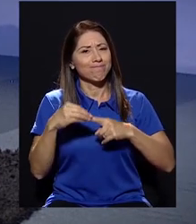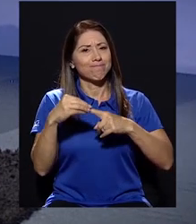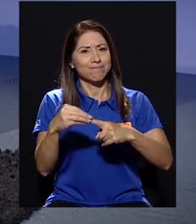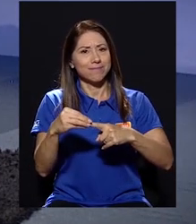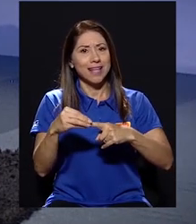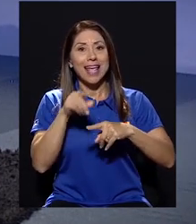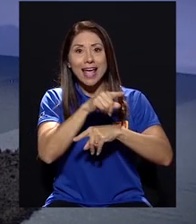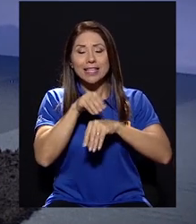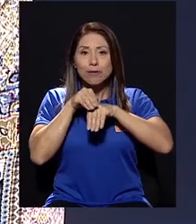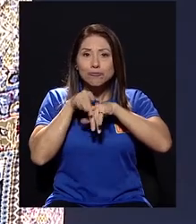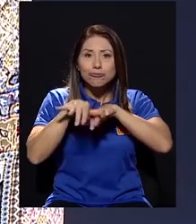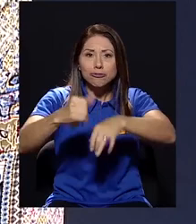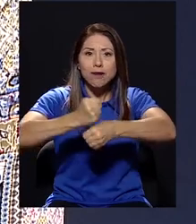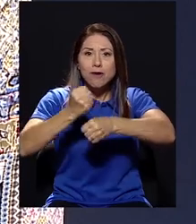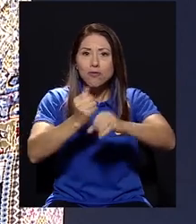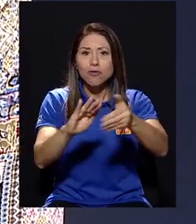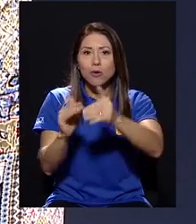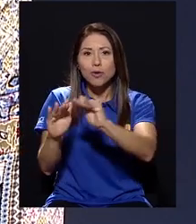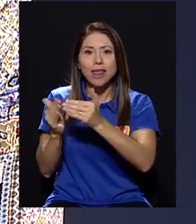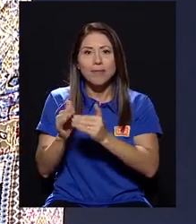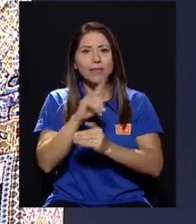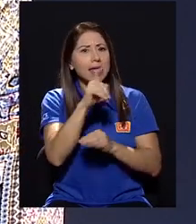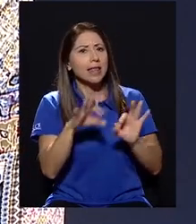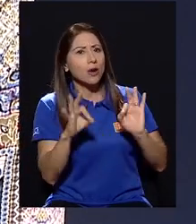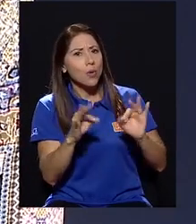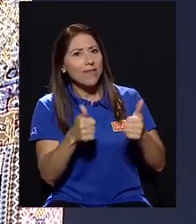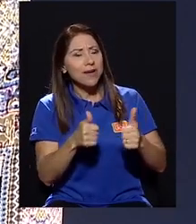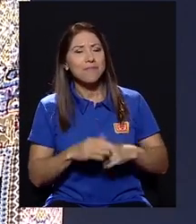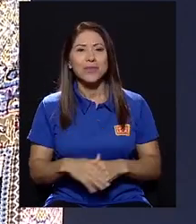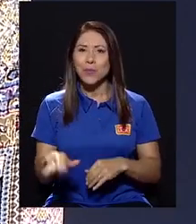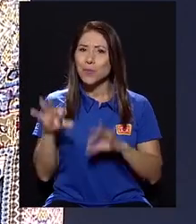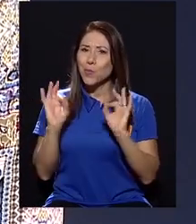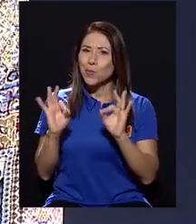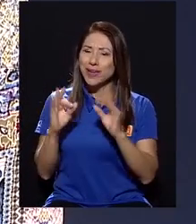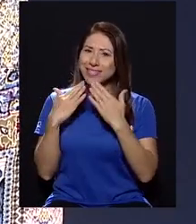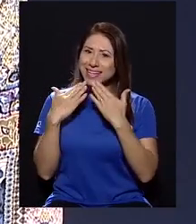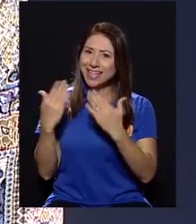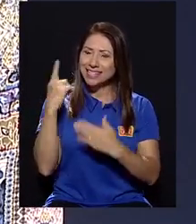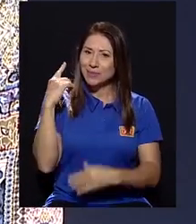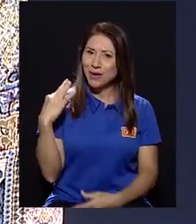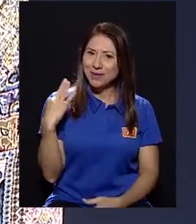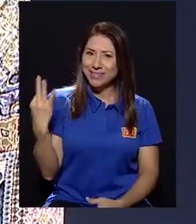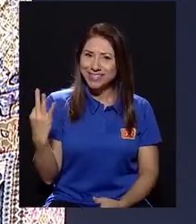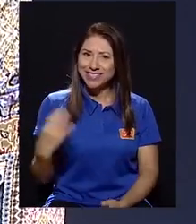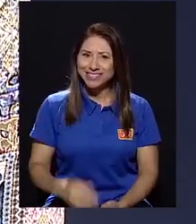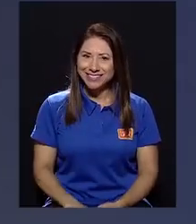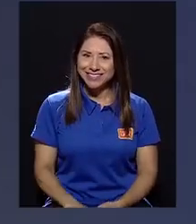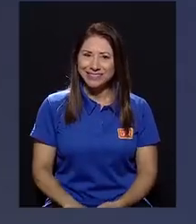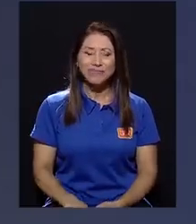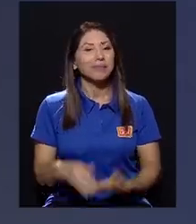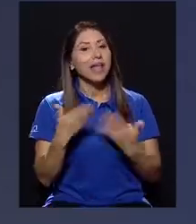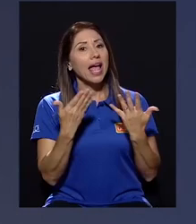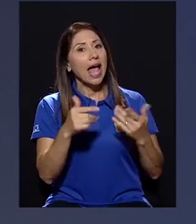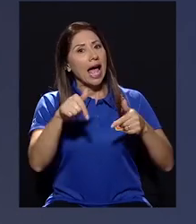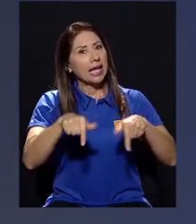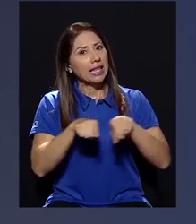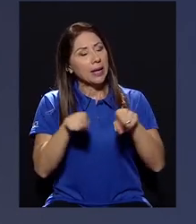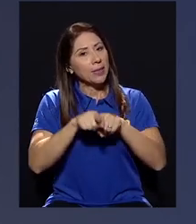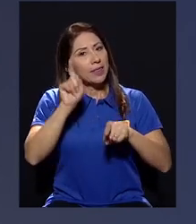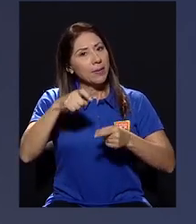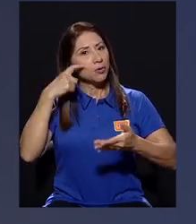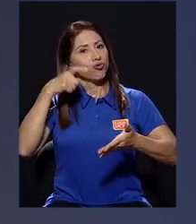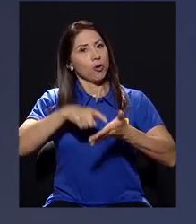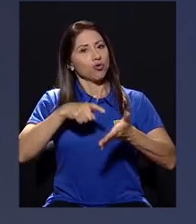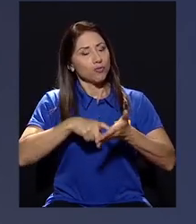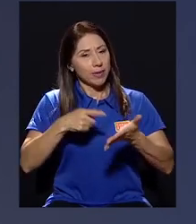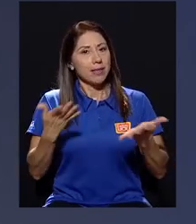extensionista. Doña Idé, ¿qué tal? ¿Cómo le va? Muy bien, muchísimas gracias por la invitación. Doña Idé, aquí también deberíamos